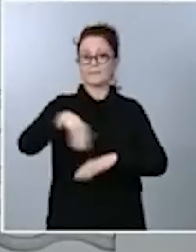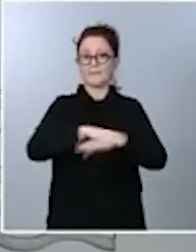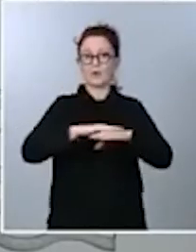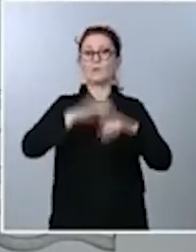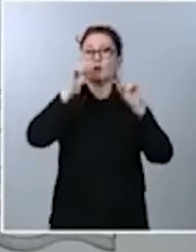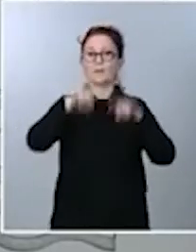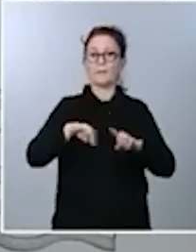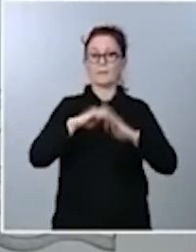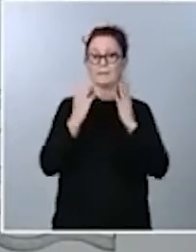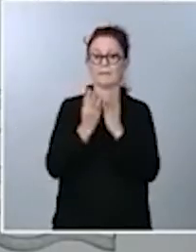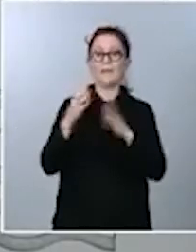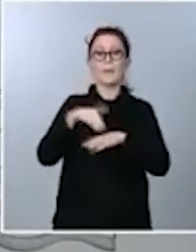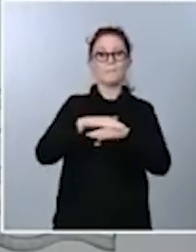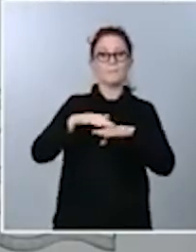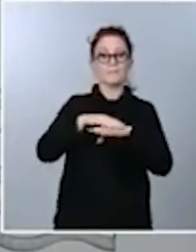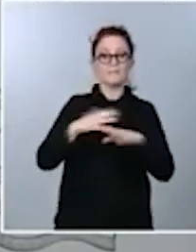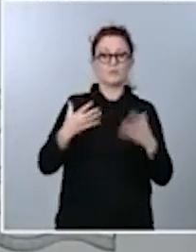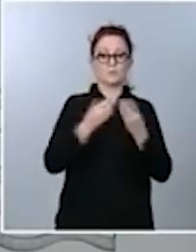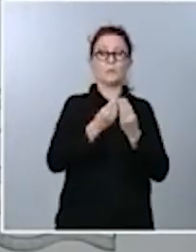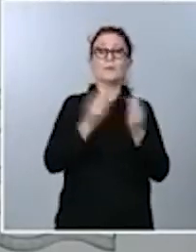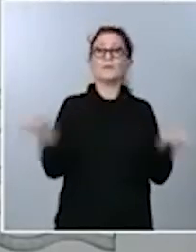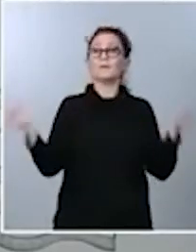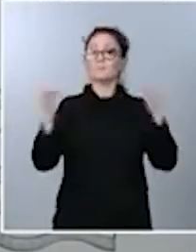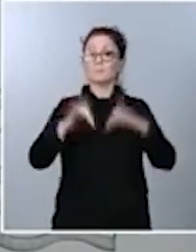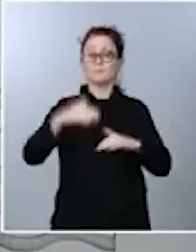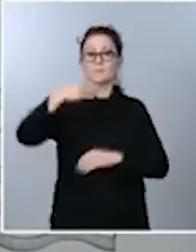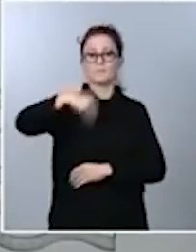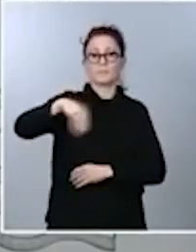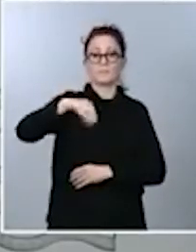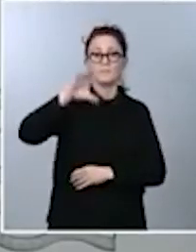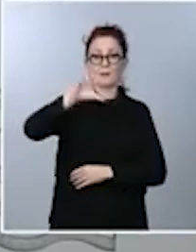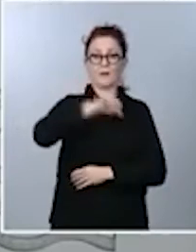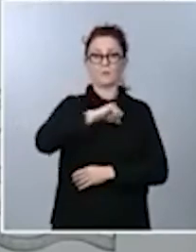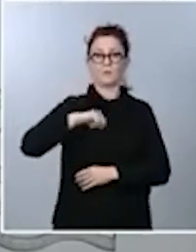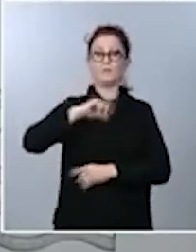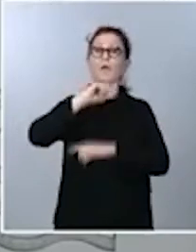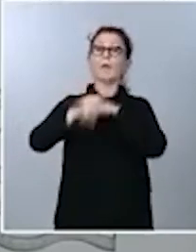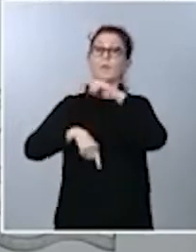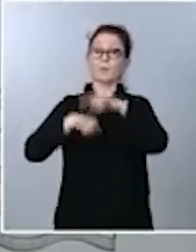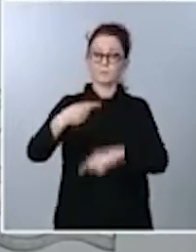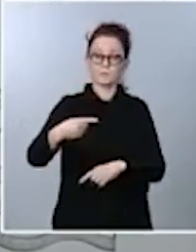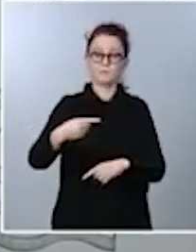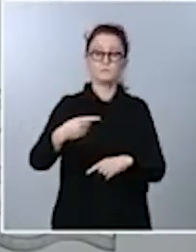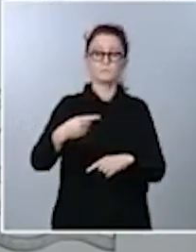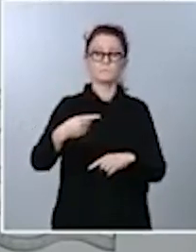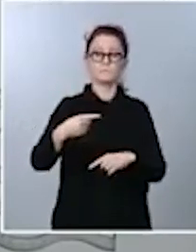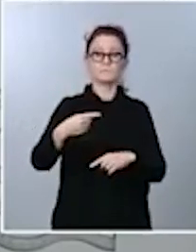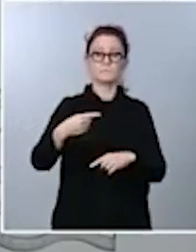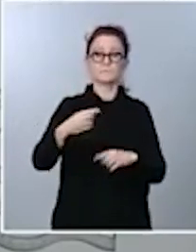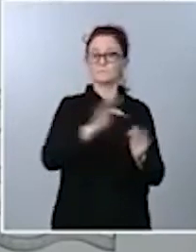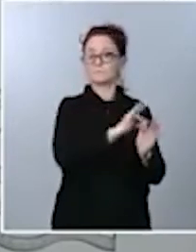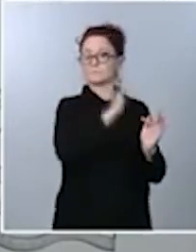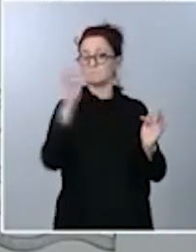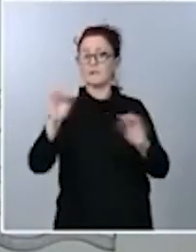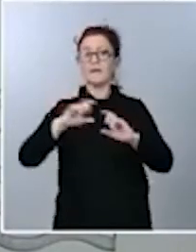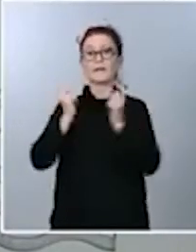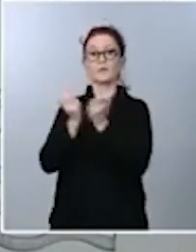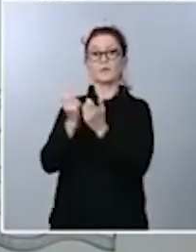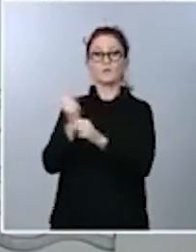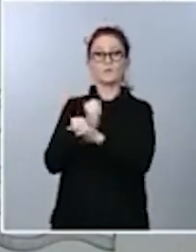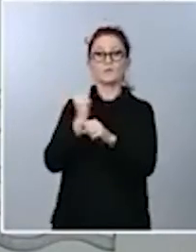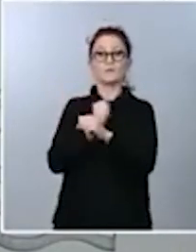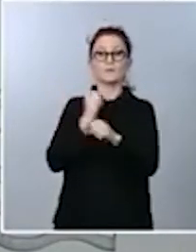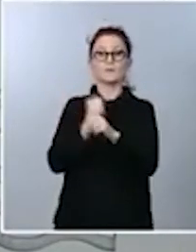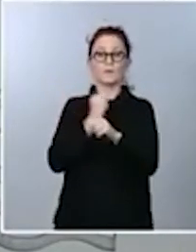y los presidentes autonómicos. Y se pretende también que a lo largo del día se desarrolle una reunión de trabajo entre las